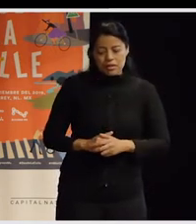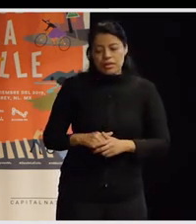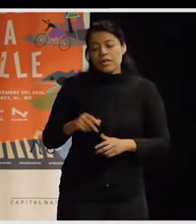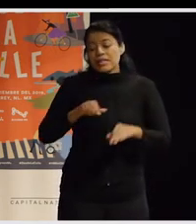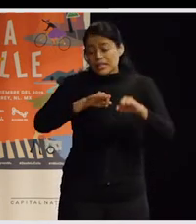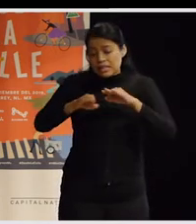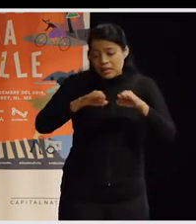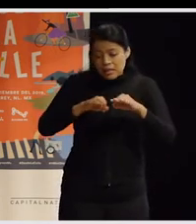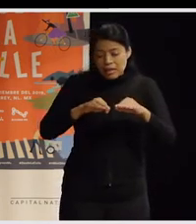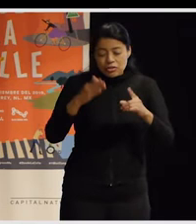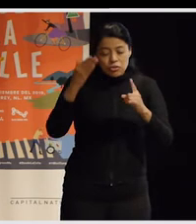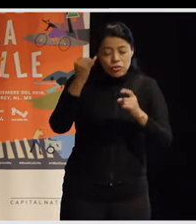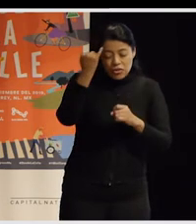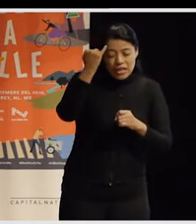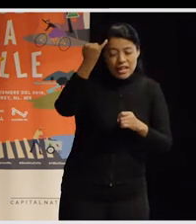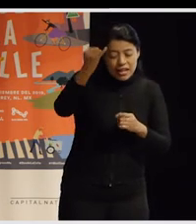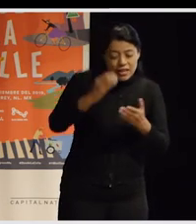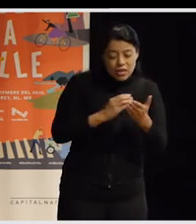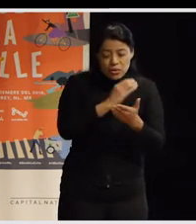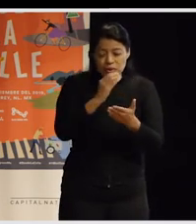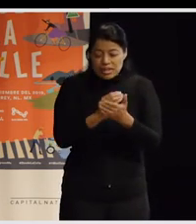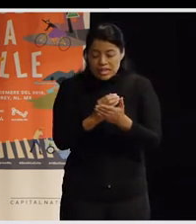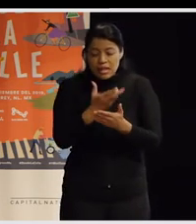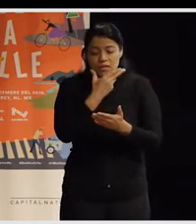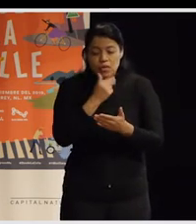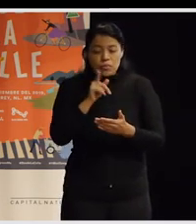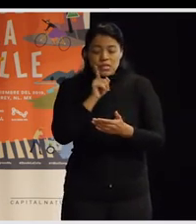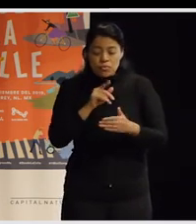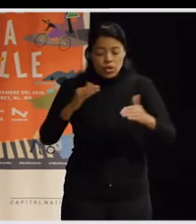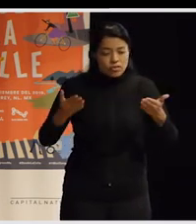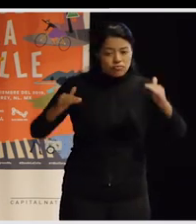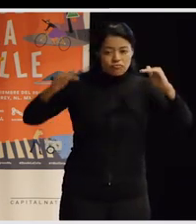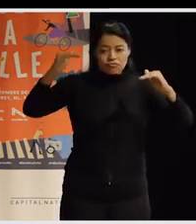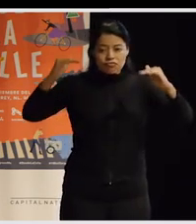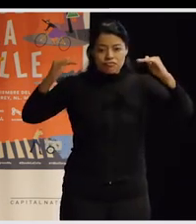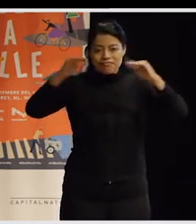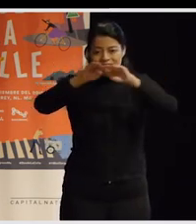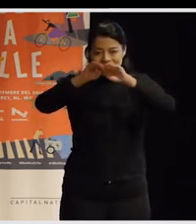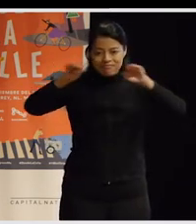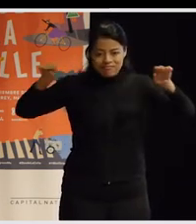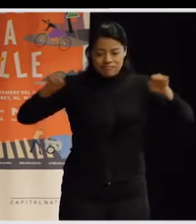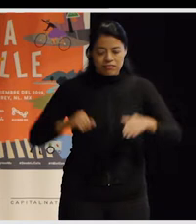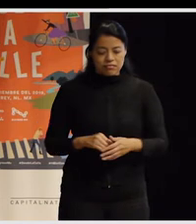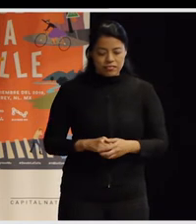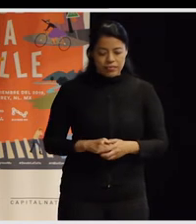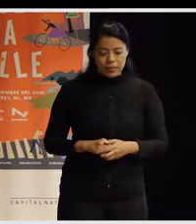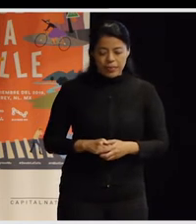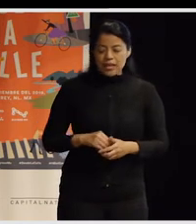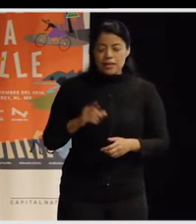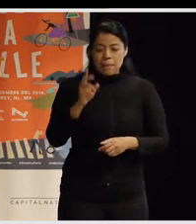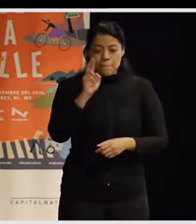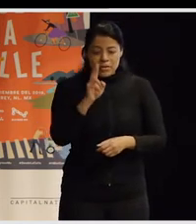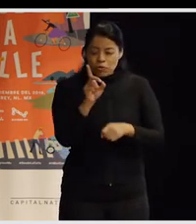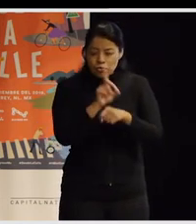trabajando desde la concepción de una ciudadanía plural, poner prioridad absoluta en la vida cotidiana, ¿no?,